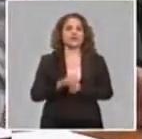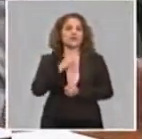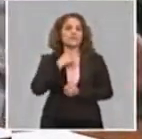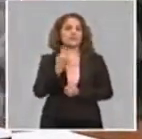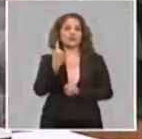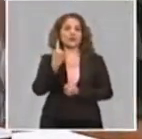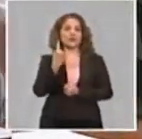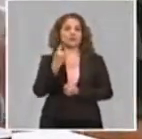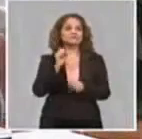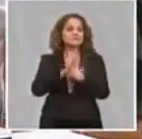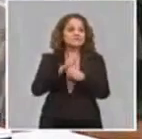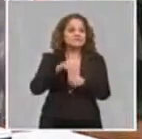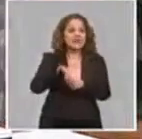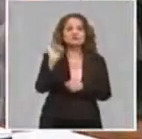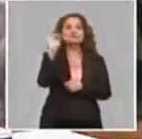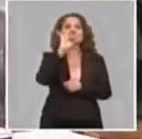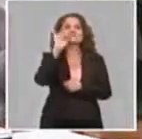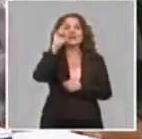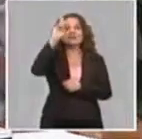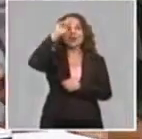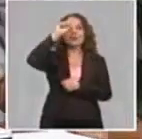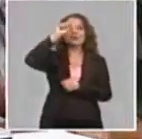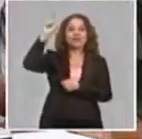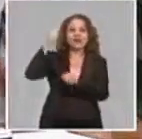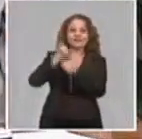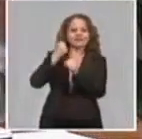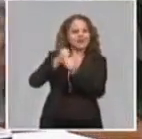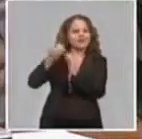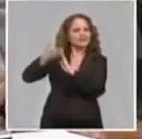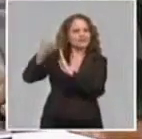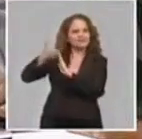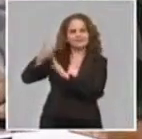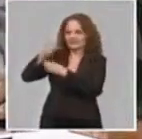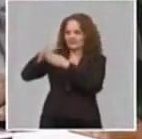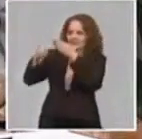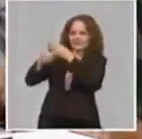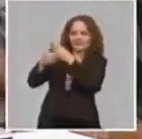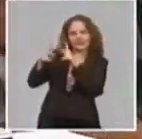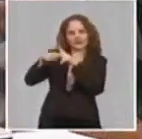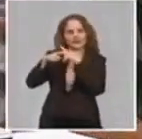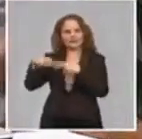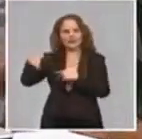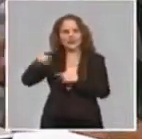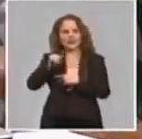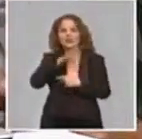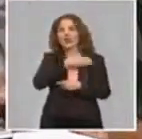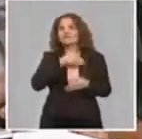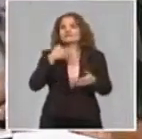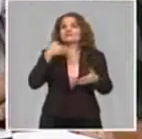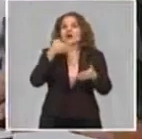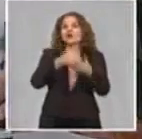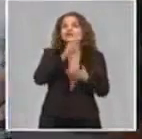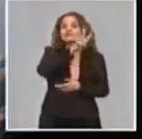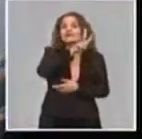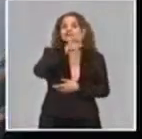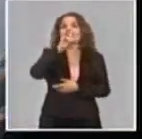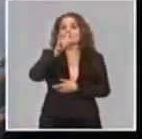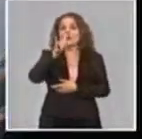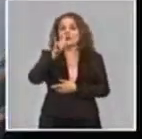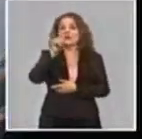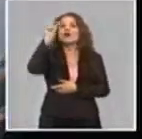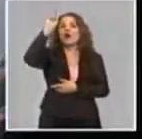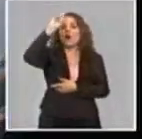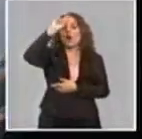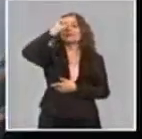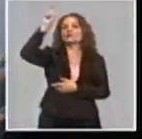hospitales, después 12, después 18, trabajamos en 39 hospitales y hoy en cualquier lugar que haya una situación creada